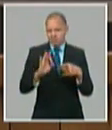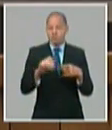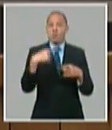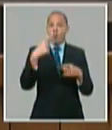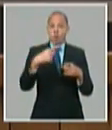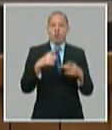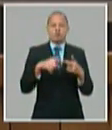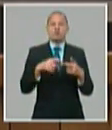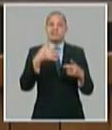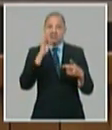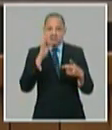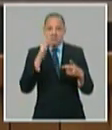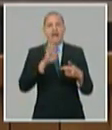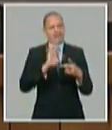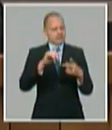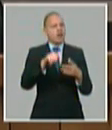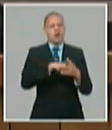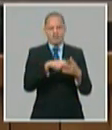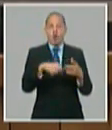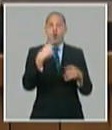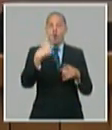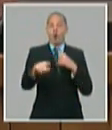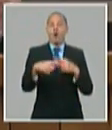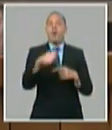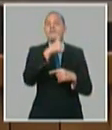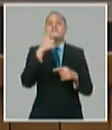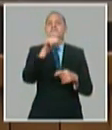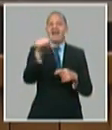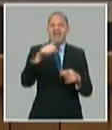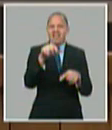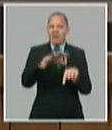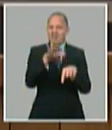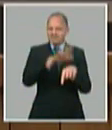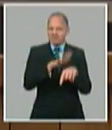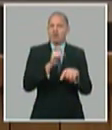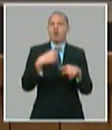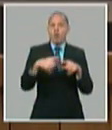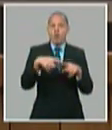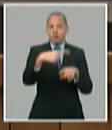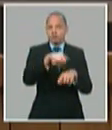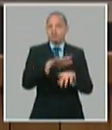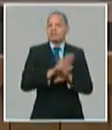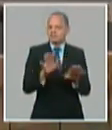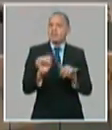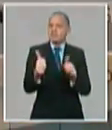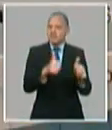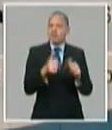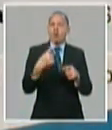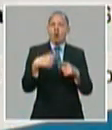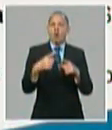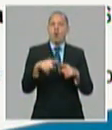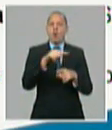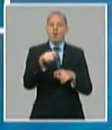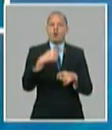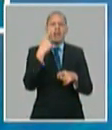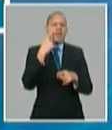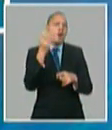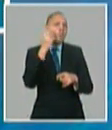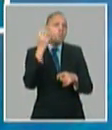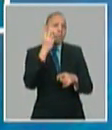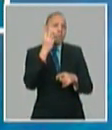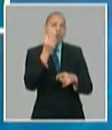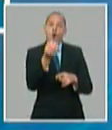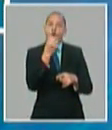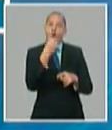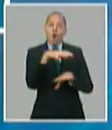país fomento de nuevas plantaciones de coco en el programa de recuperación de la ganadería pienso y capacidades de almacenamiento 31